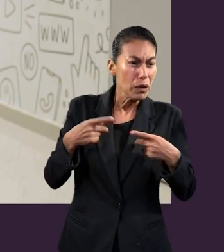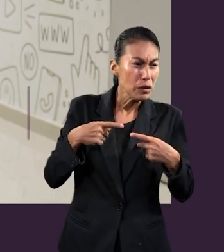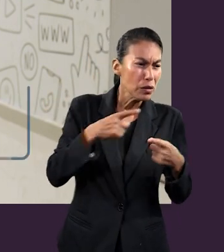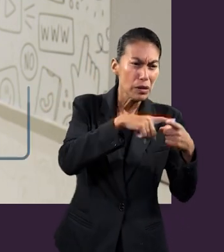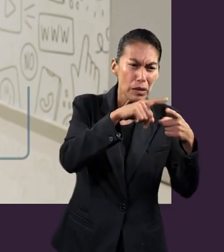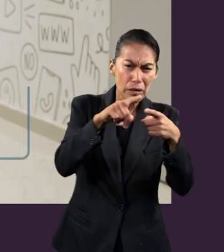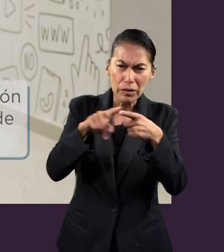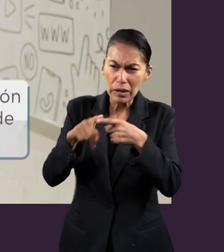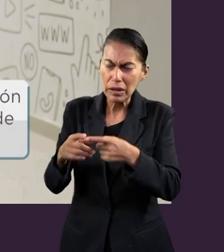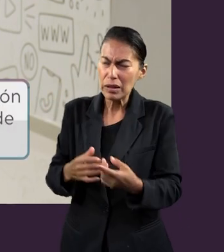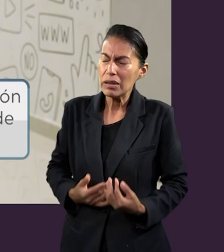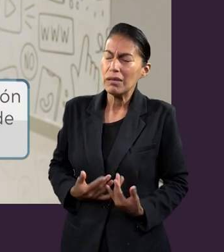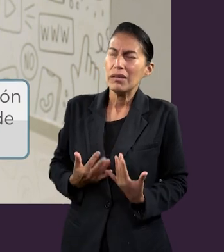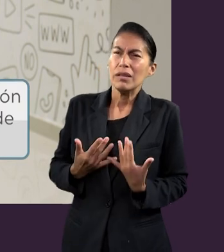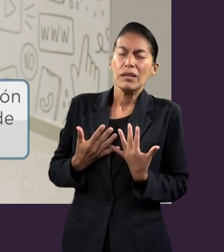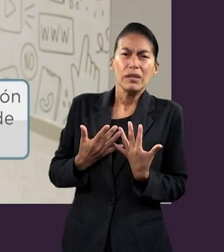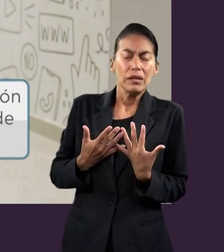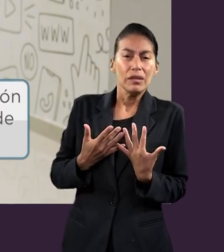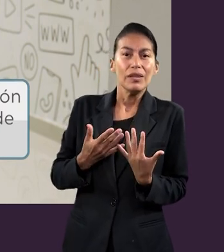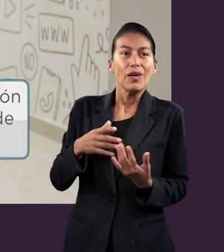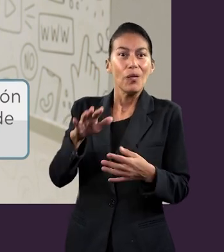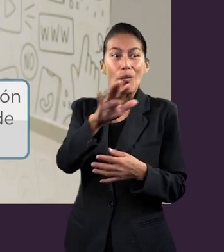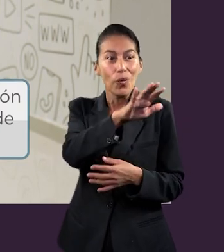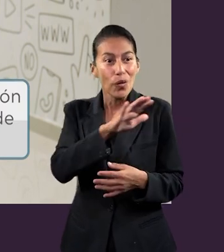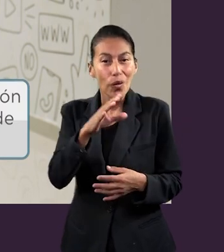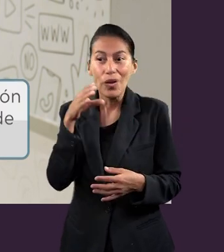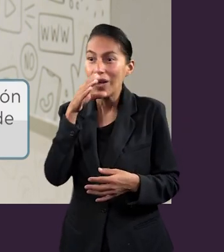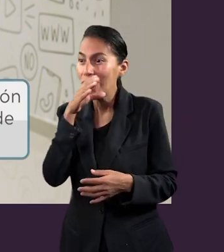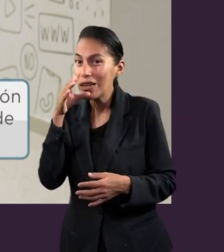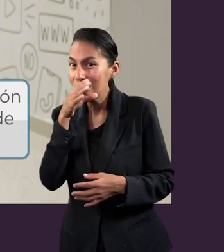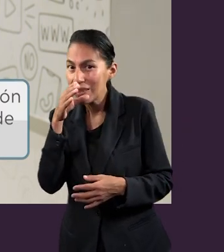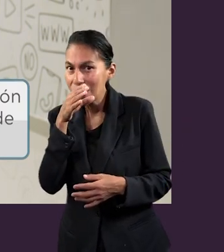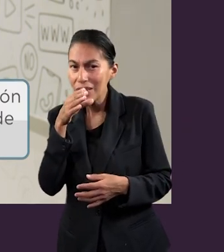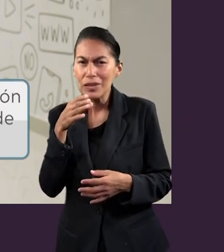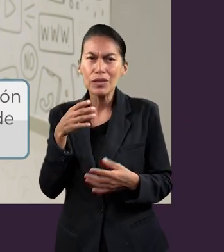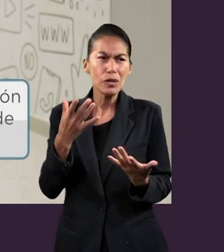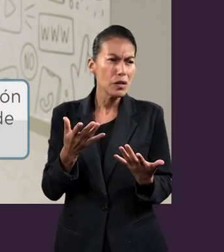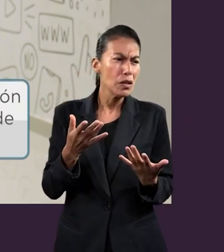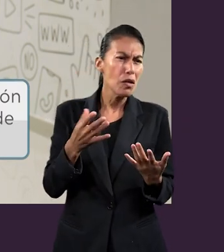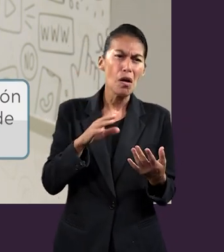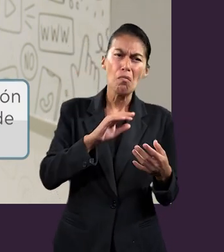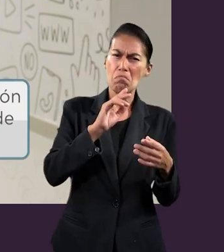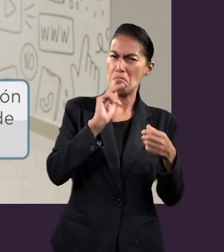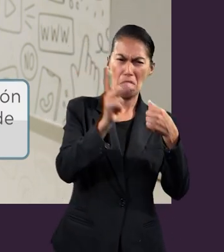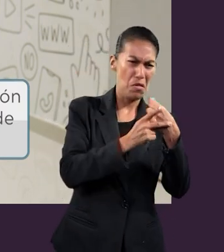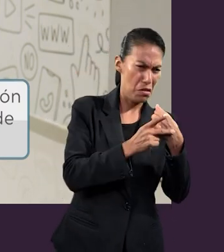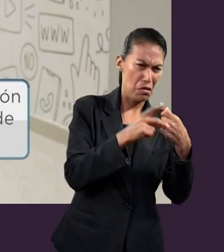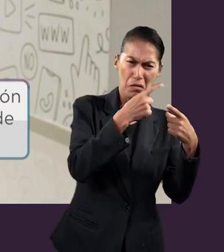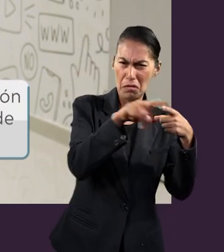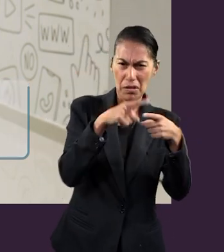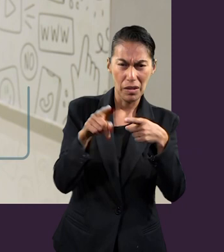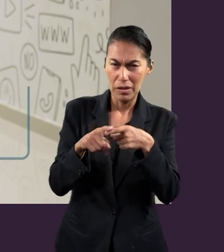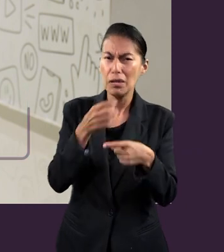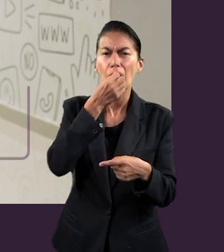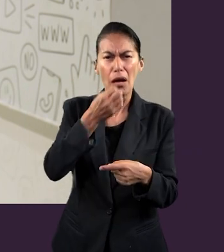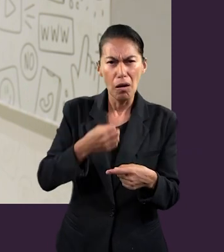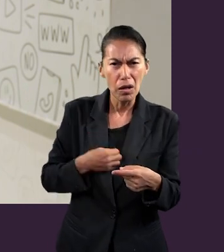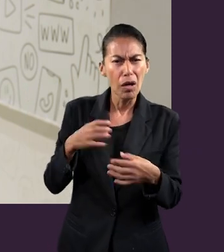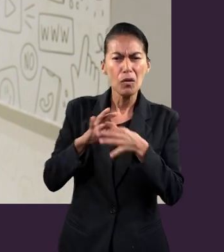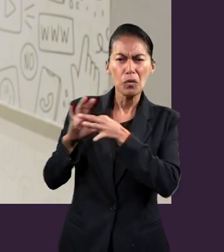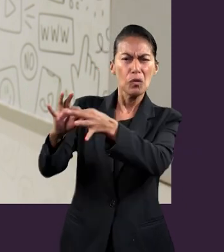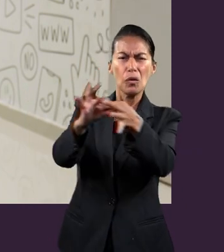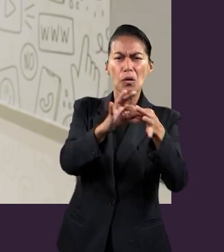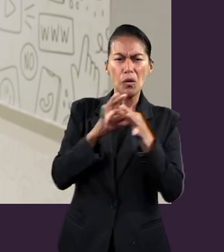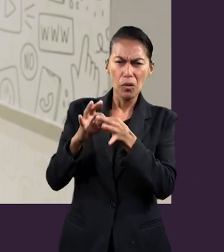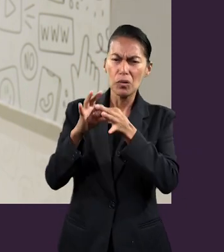más ferviente de su corazón de que todos los cristianos, sin importar la nacionalidad y el origen,